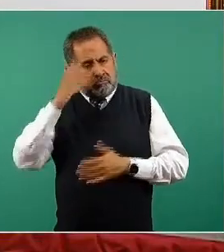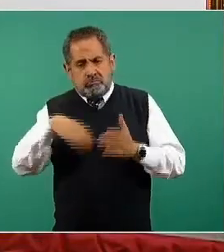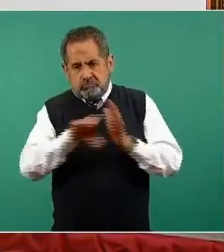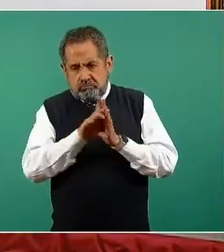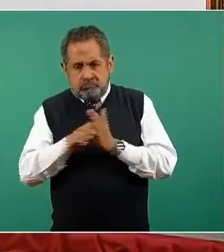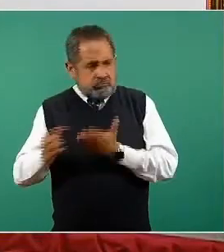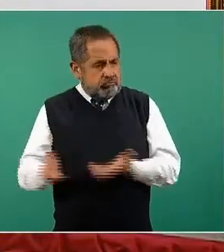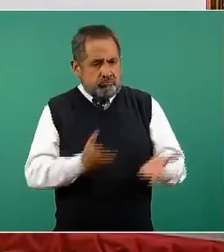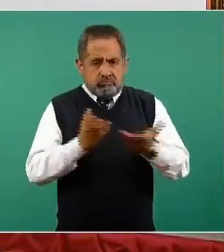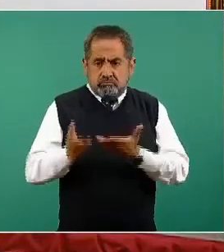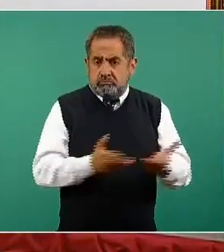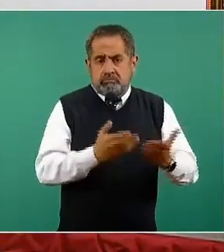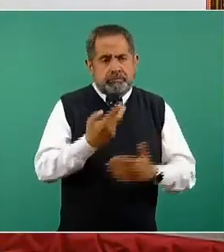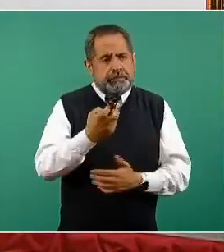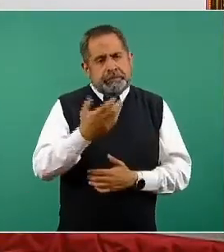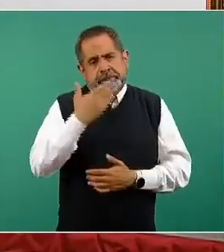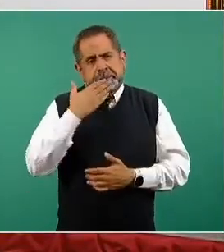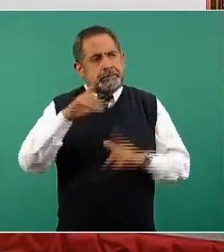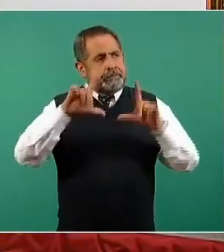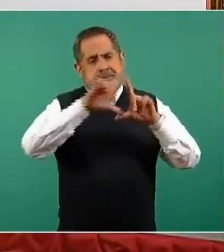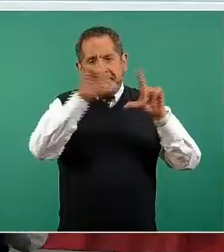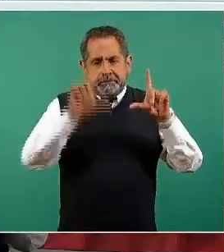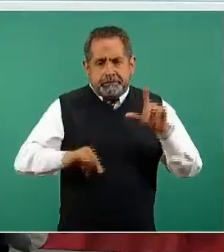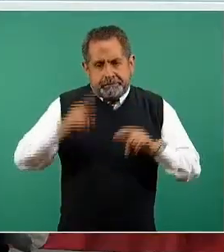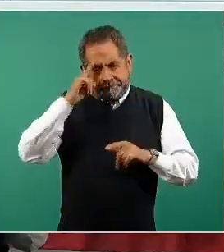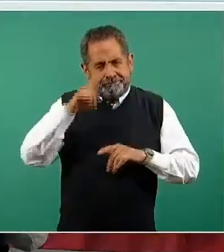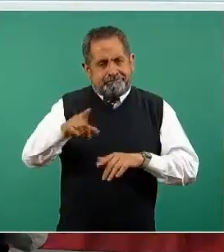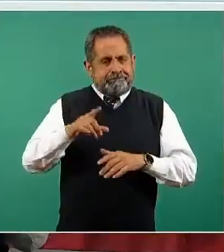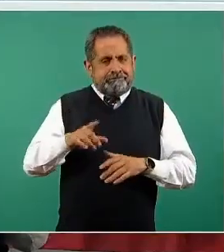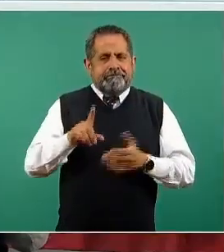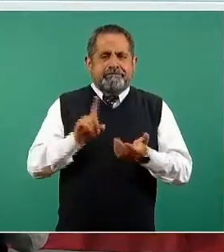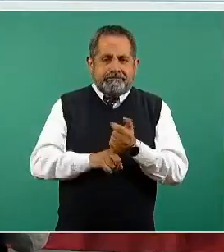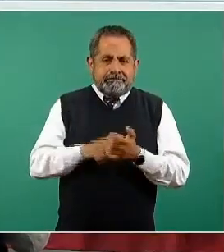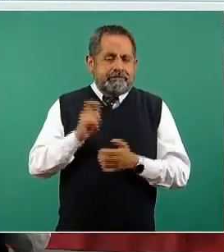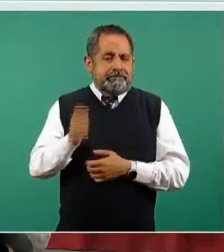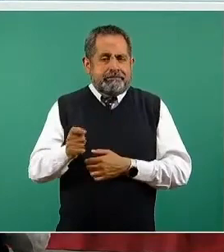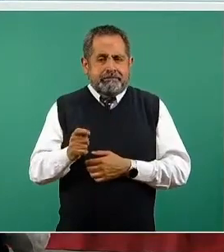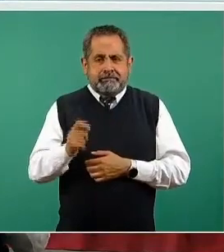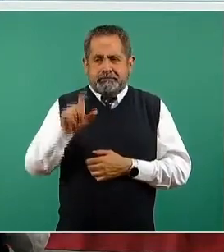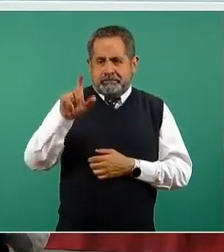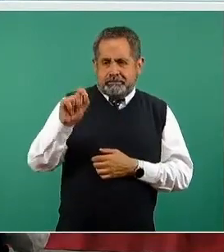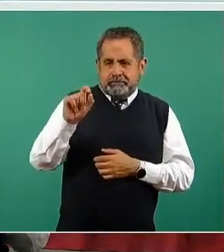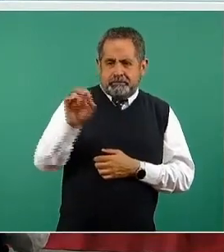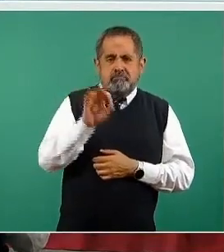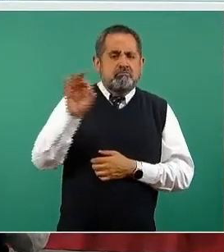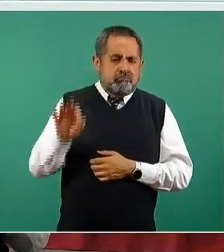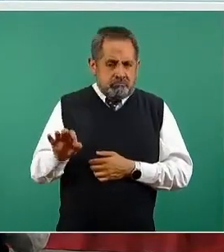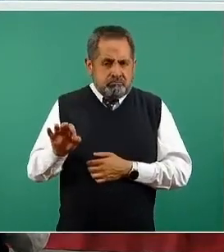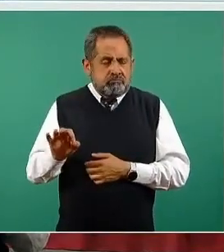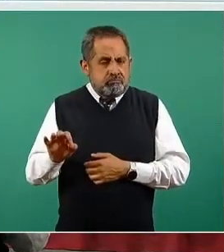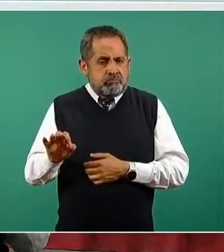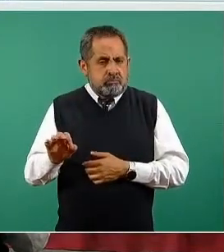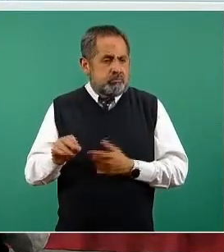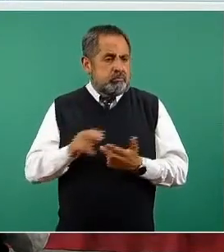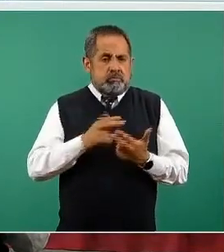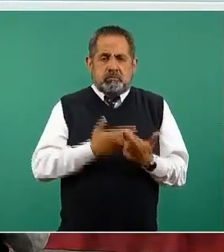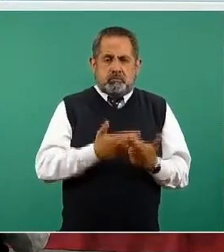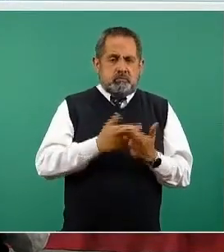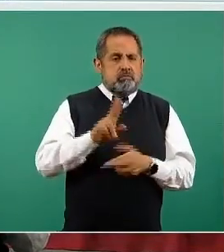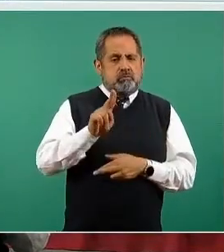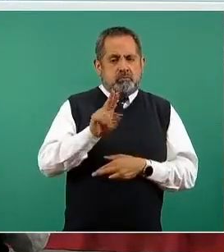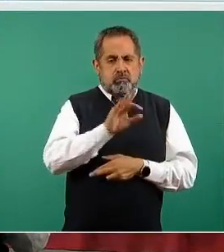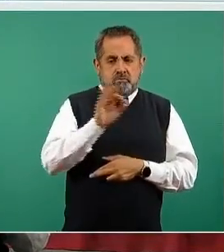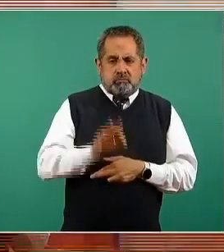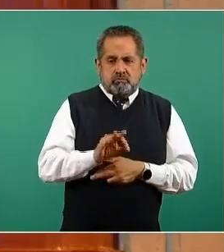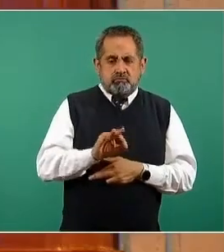nuestro indicador nacional de ocupación para camas generales sea en el último corte de un 20 por ciento, número también que hemos visto